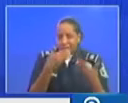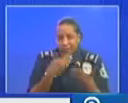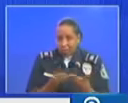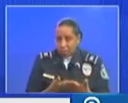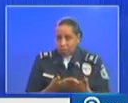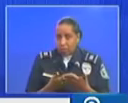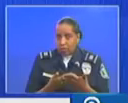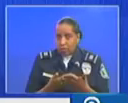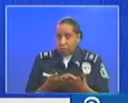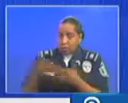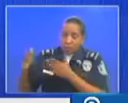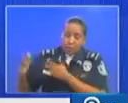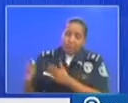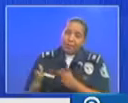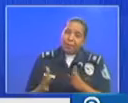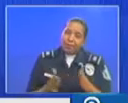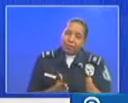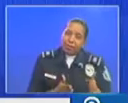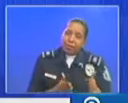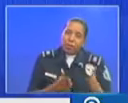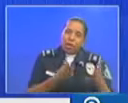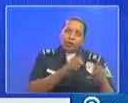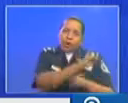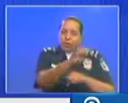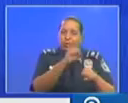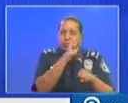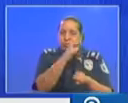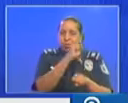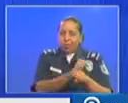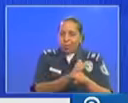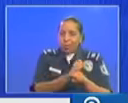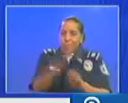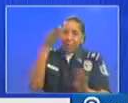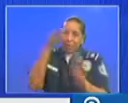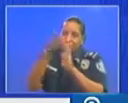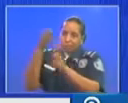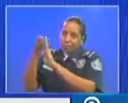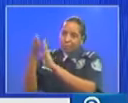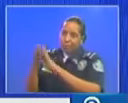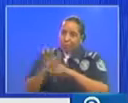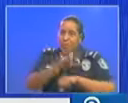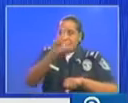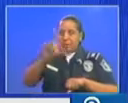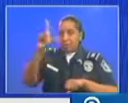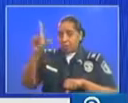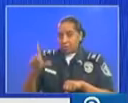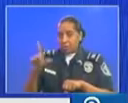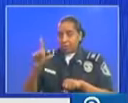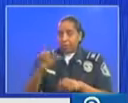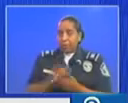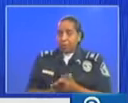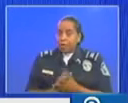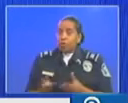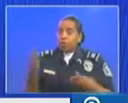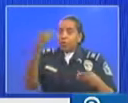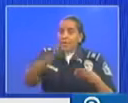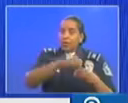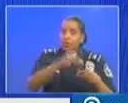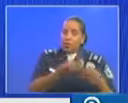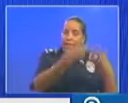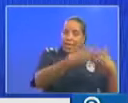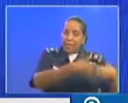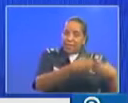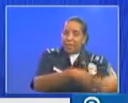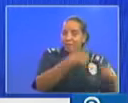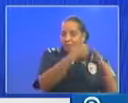preparación a la sociedad para el cumplimiento de las medidas necesarias incluso incluye a las empresas privadas